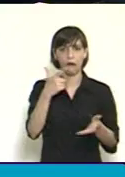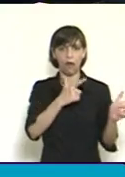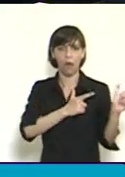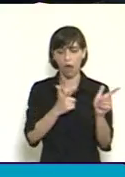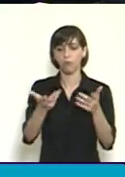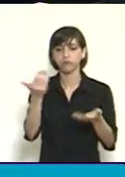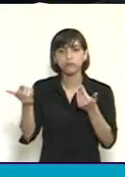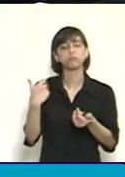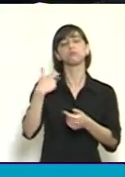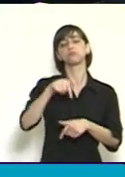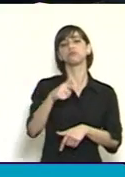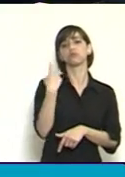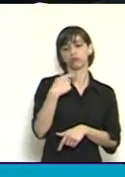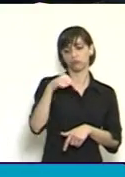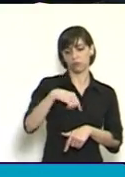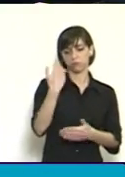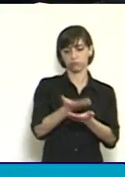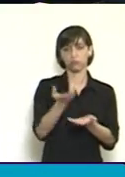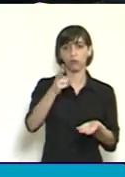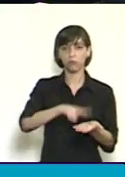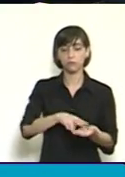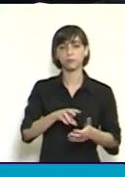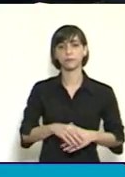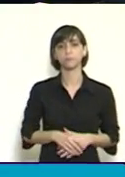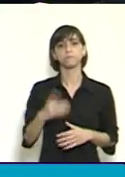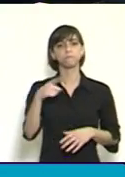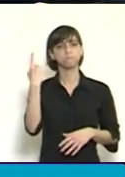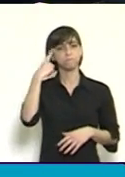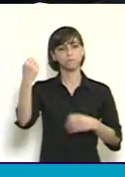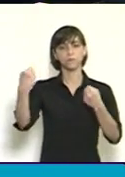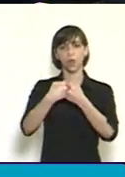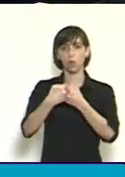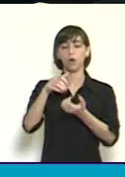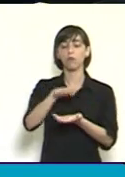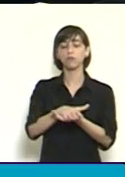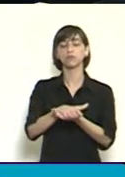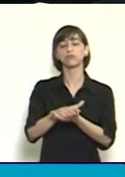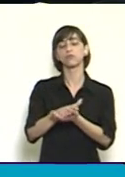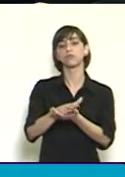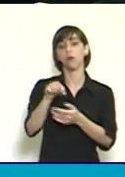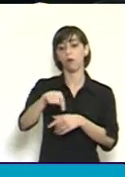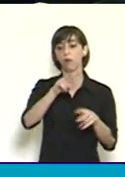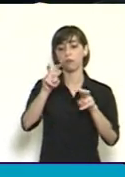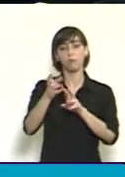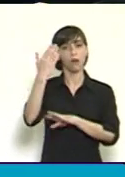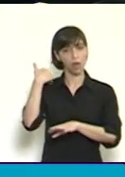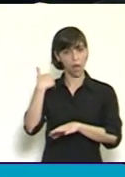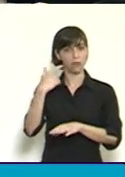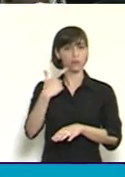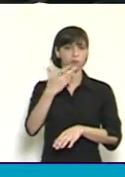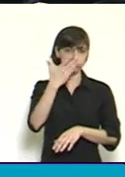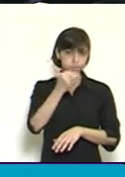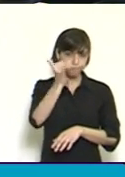Centralmente, Presidenta, estamos totalmente de acuerdo con algo que habíamos planteado y que creemos estar recogido en la ley, que es